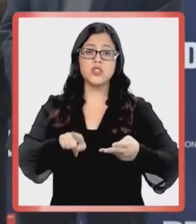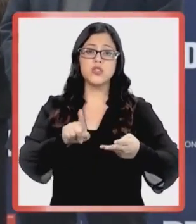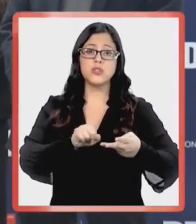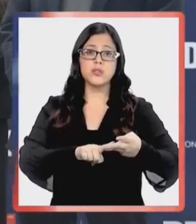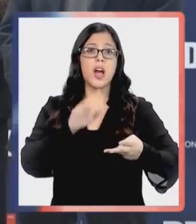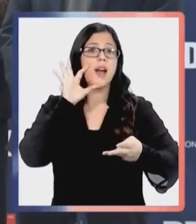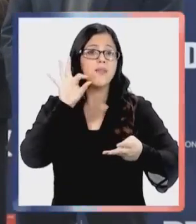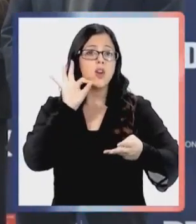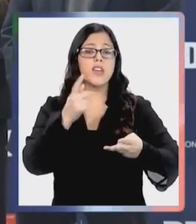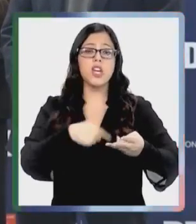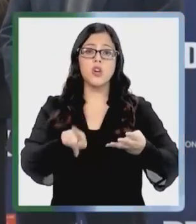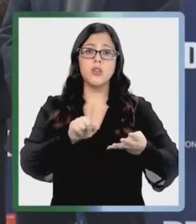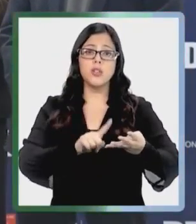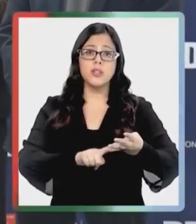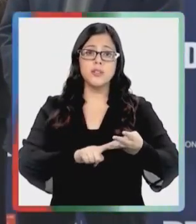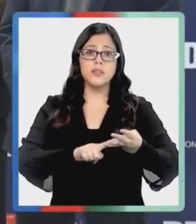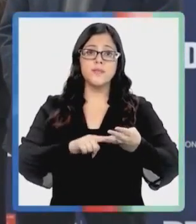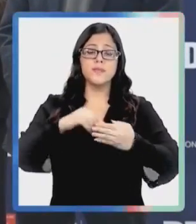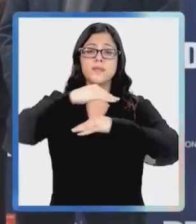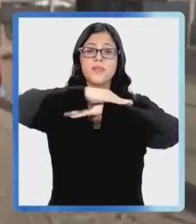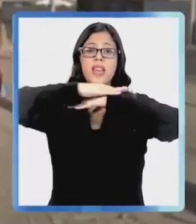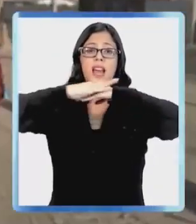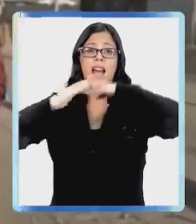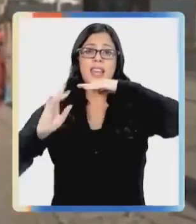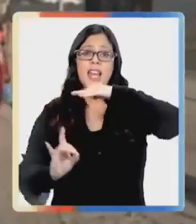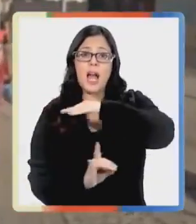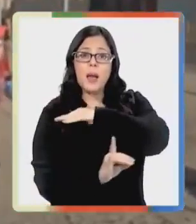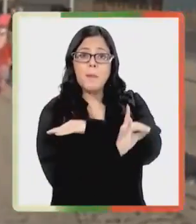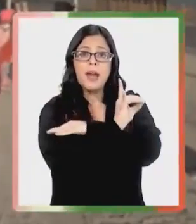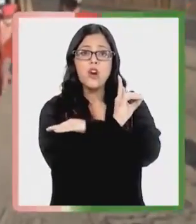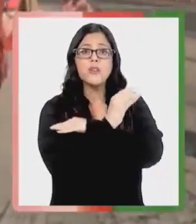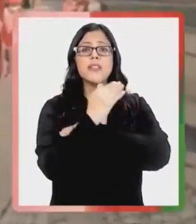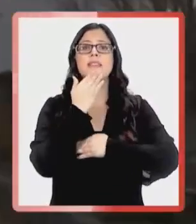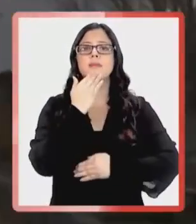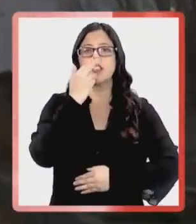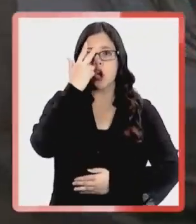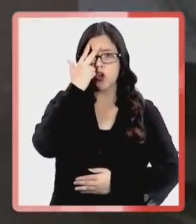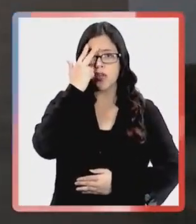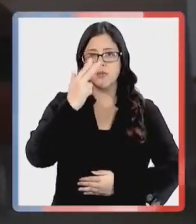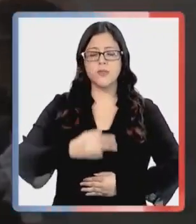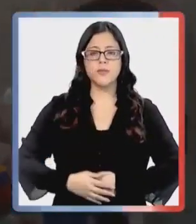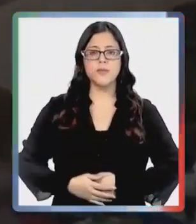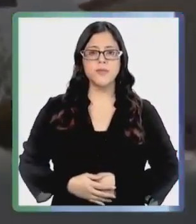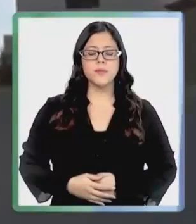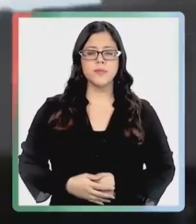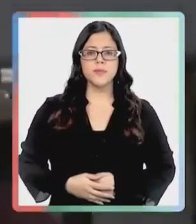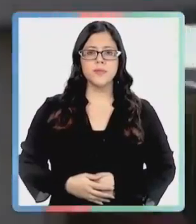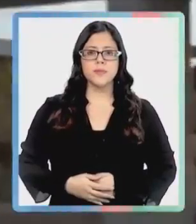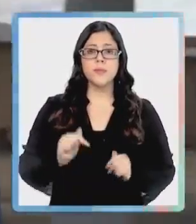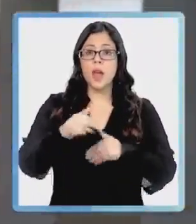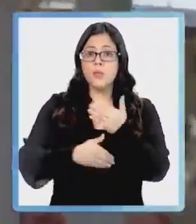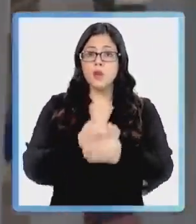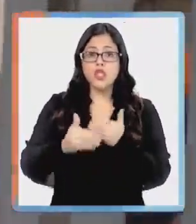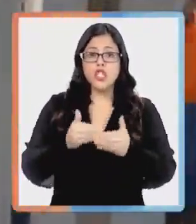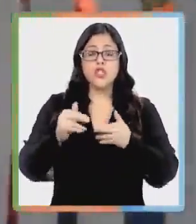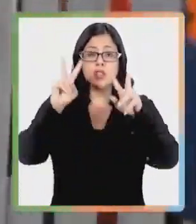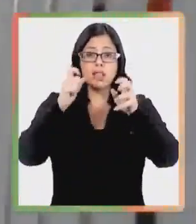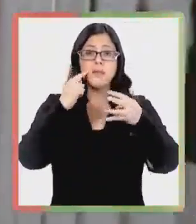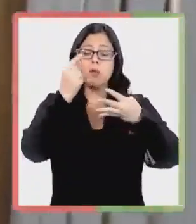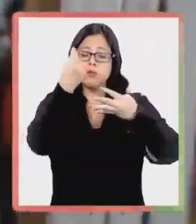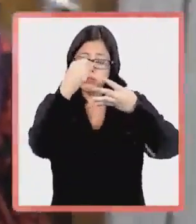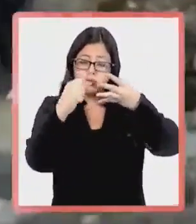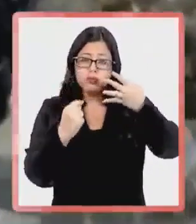Arica y Parinacota y en la región de Coquimpo. Este proceso de empadronamiento biométrico a cargo del Servicio Nacional de